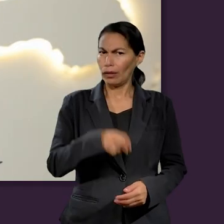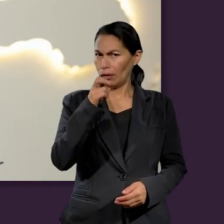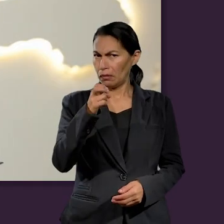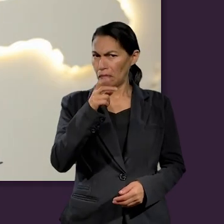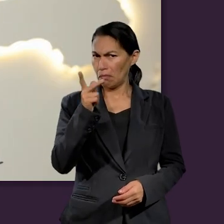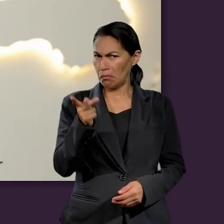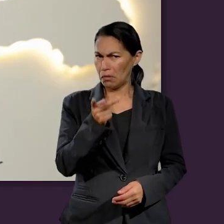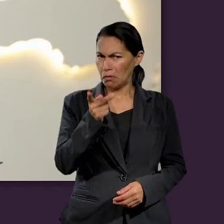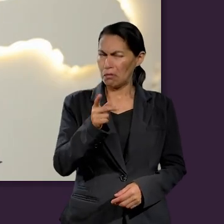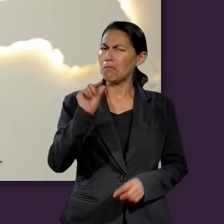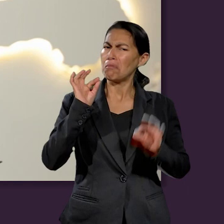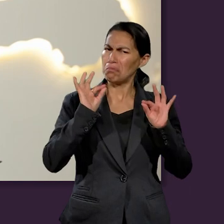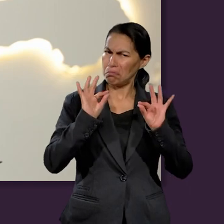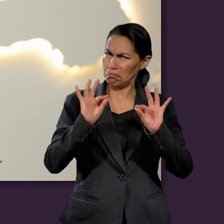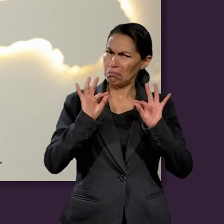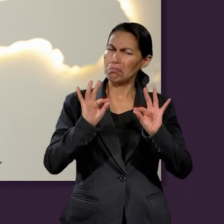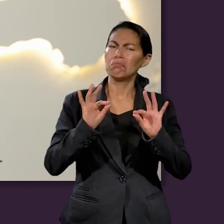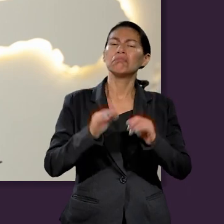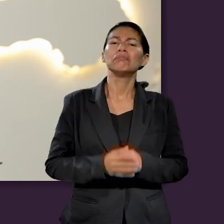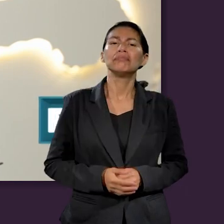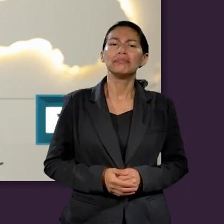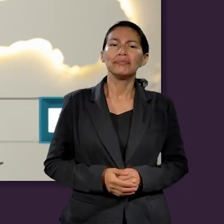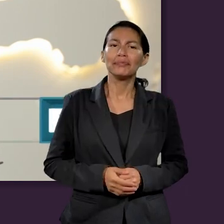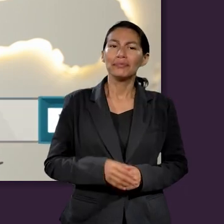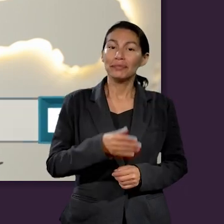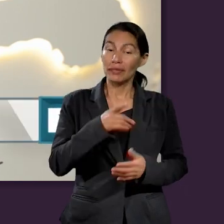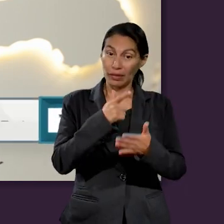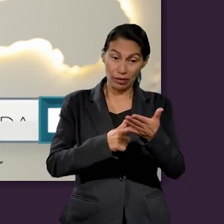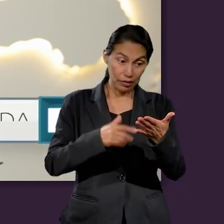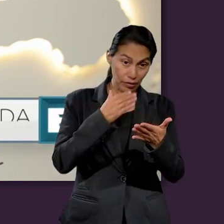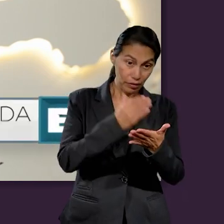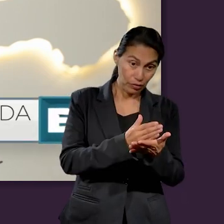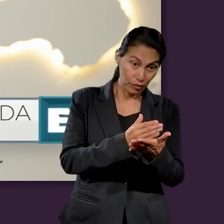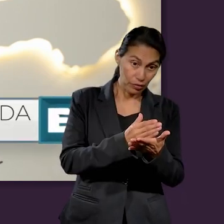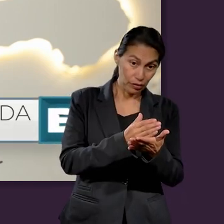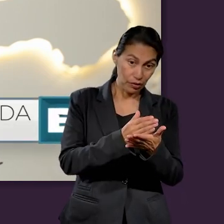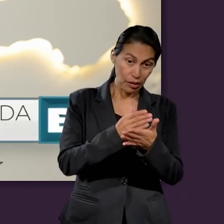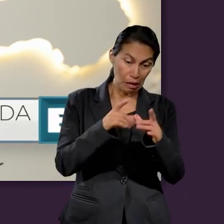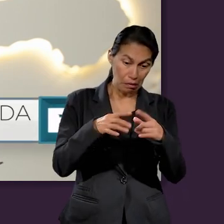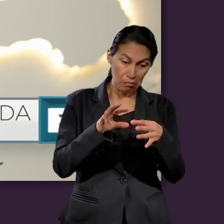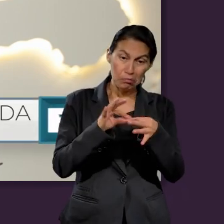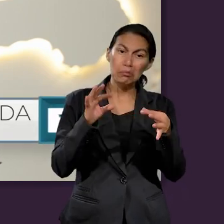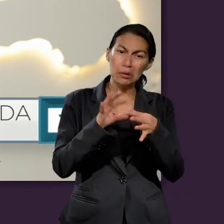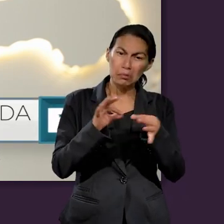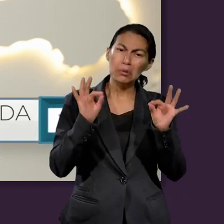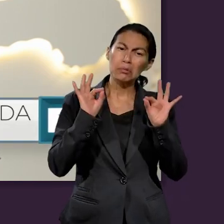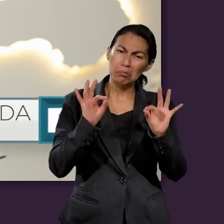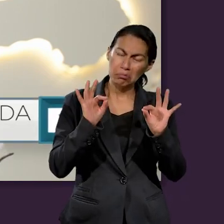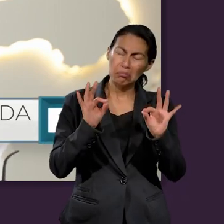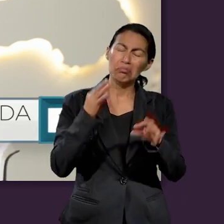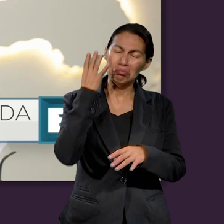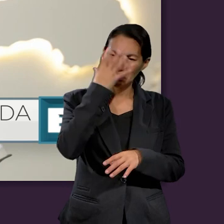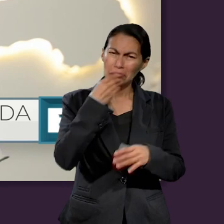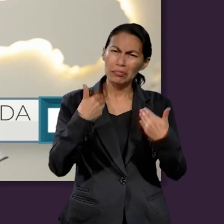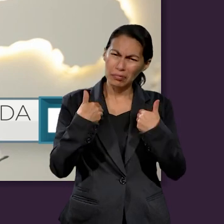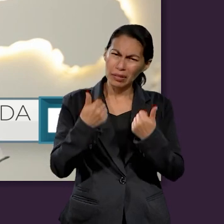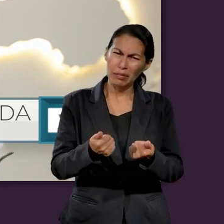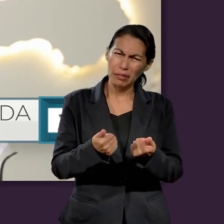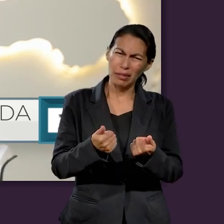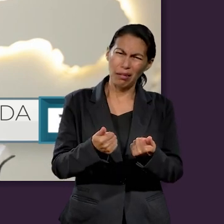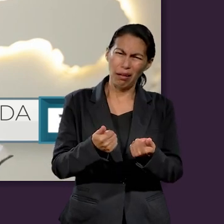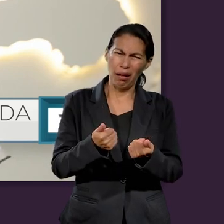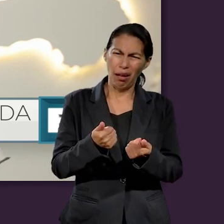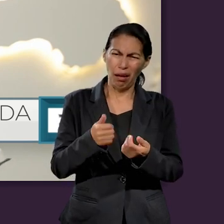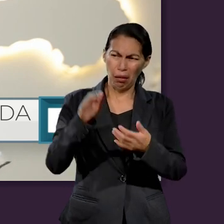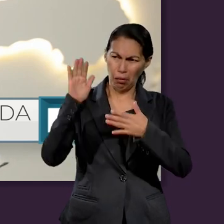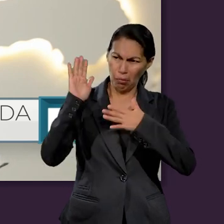Es una excelente pregunta y qué bueno que en la lección se ha dado una explicación muy